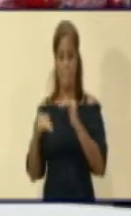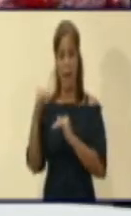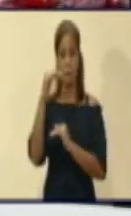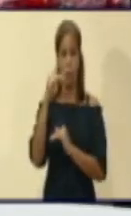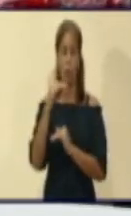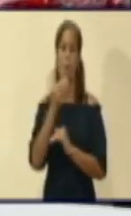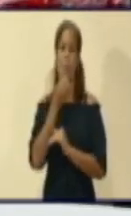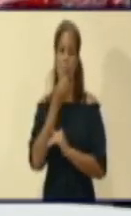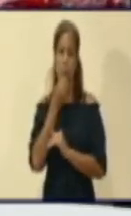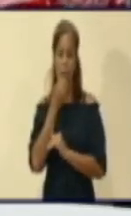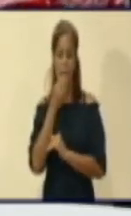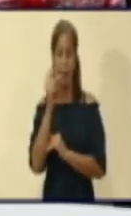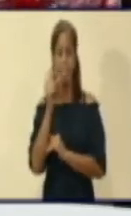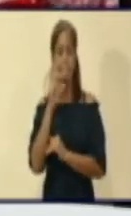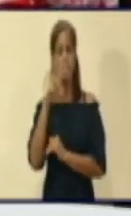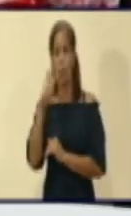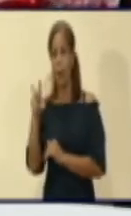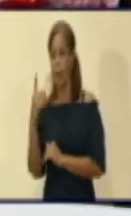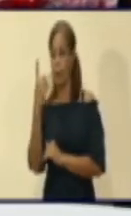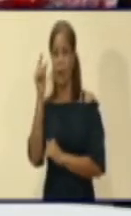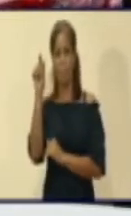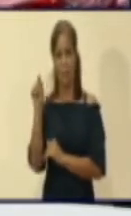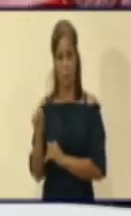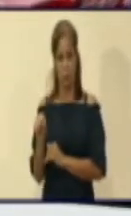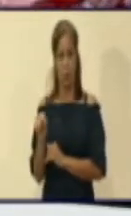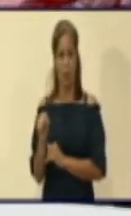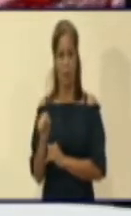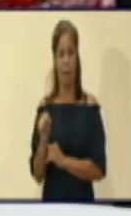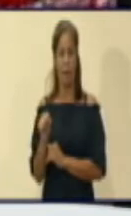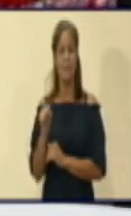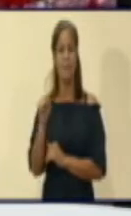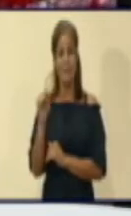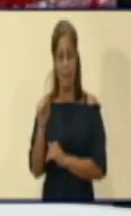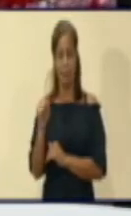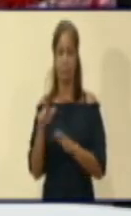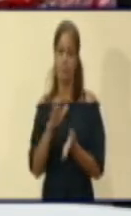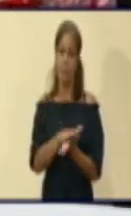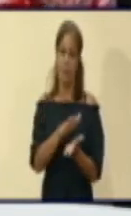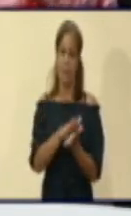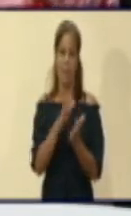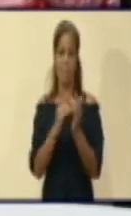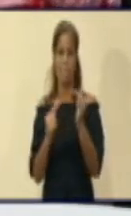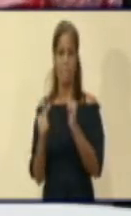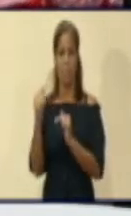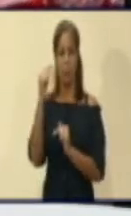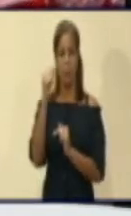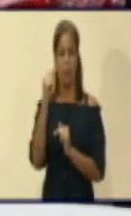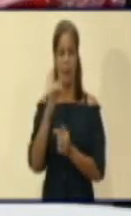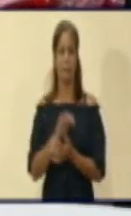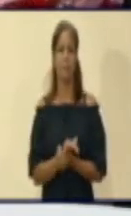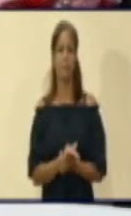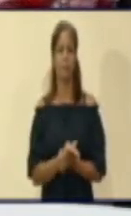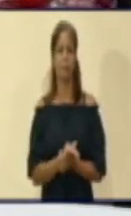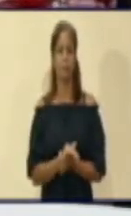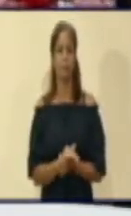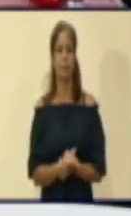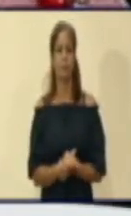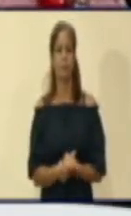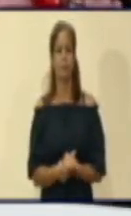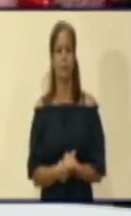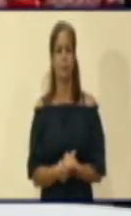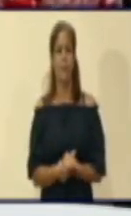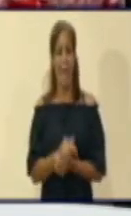otro tipo de recurso que necesite, se mantiene esa prioridad en las colas, que haya habido problemáticas en ese sentido.